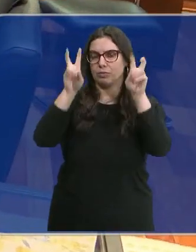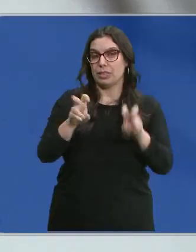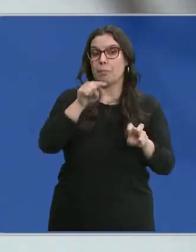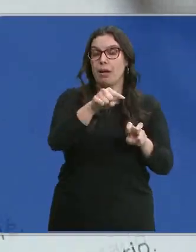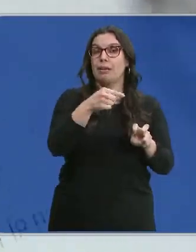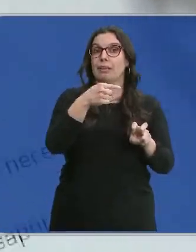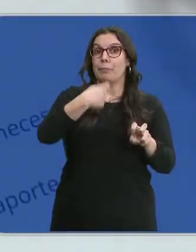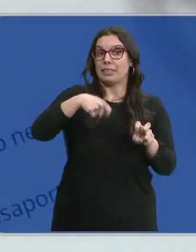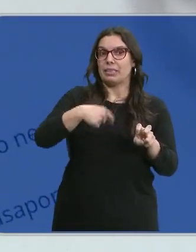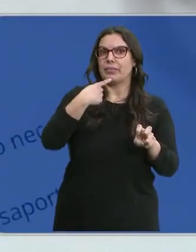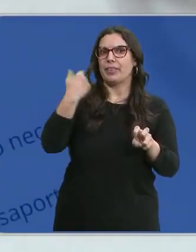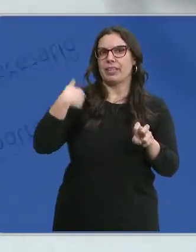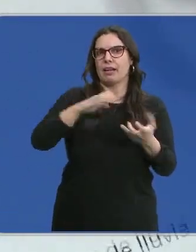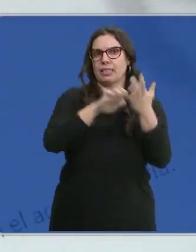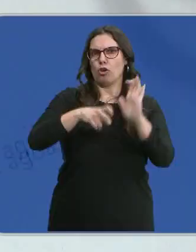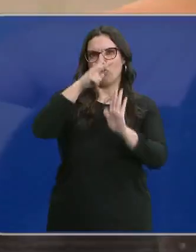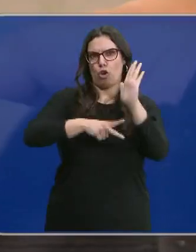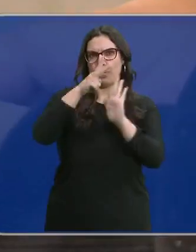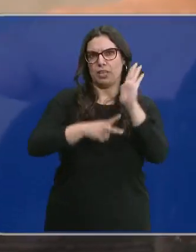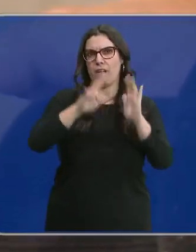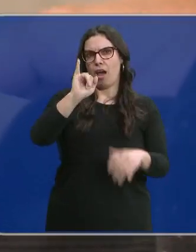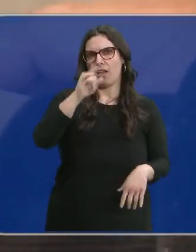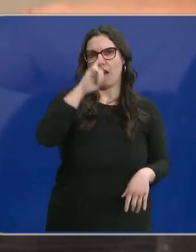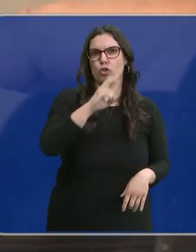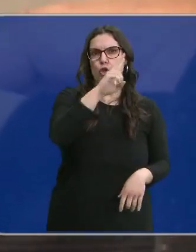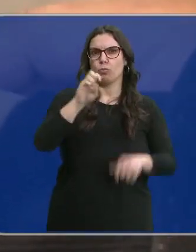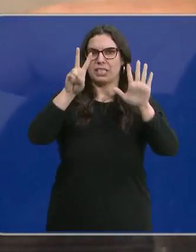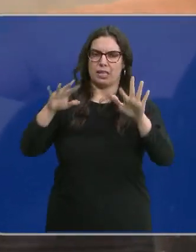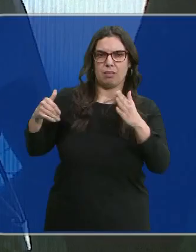presidente de la Junta está regulado en Castilla y León desde 2007.